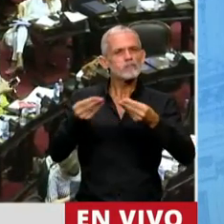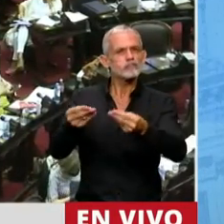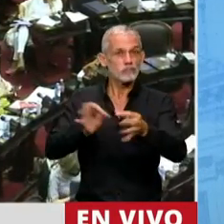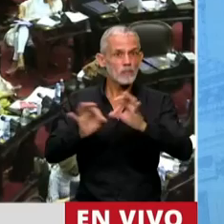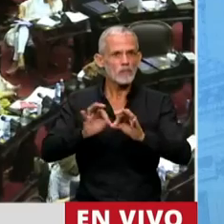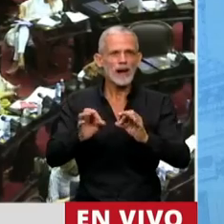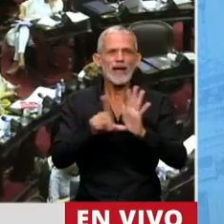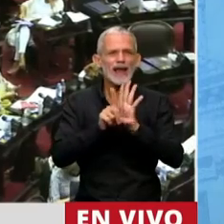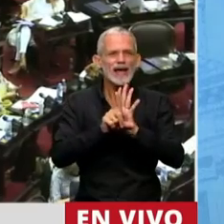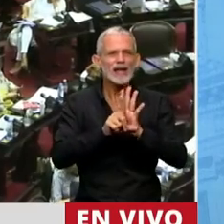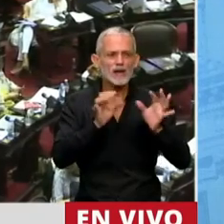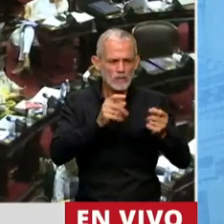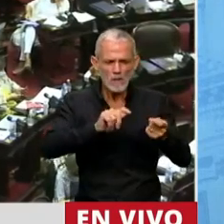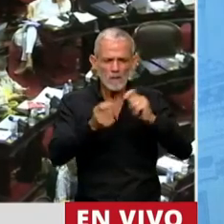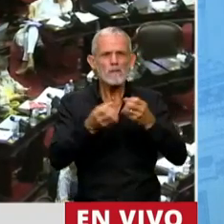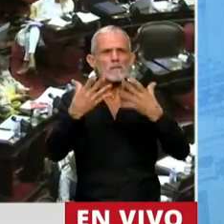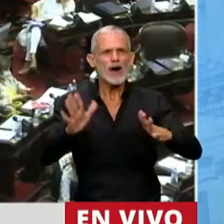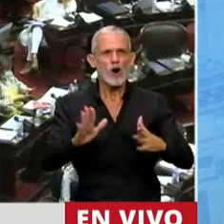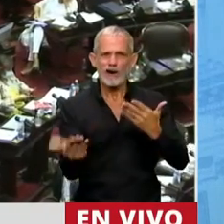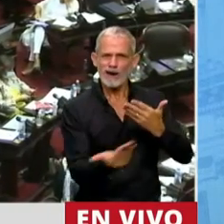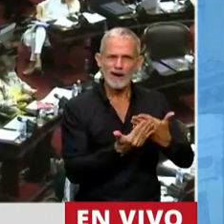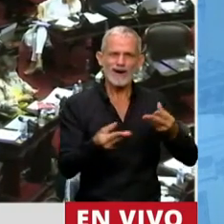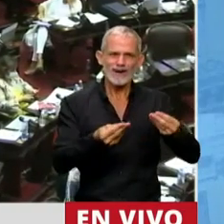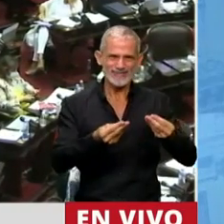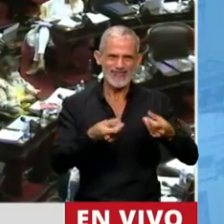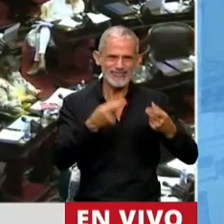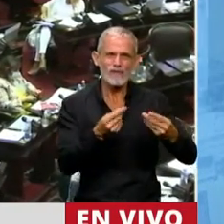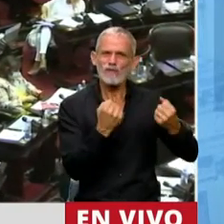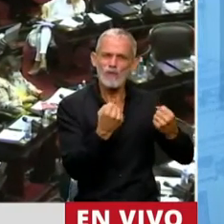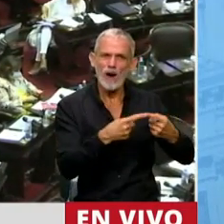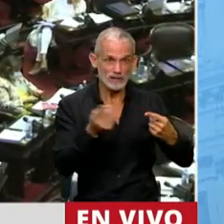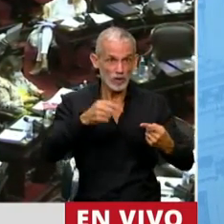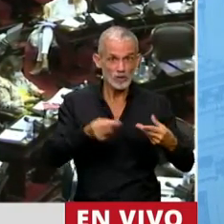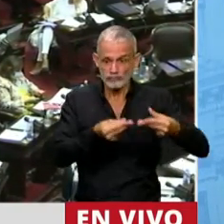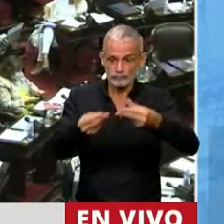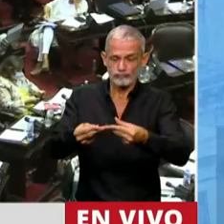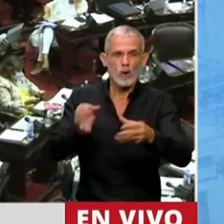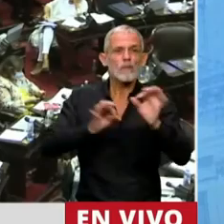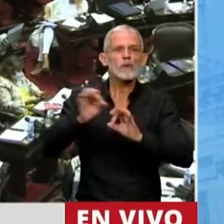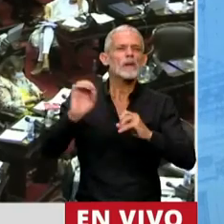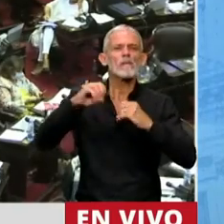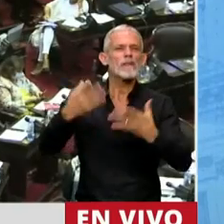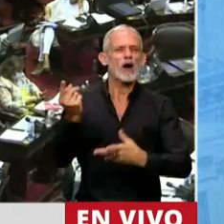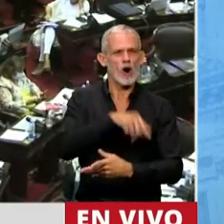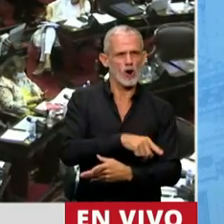a perfeccionar esta legislación, a complementarla, a fortalecerla. Venimos hoy con una propuesta superadora.